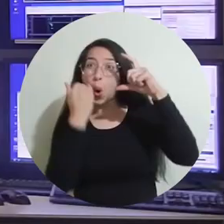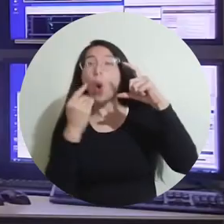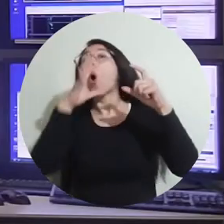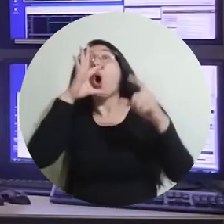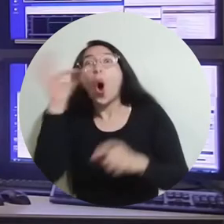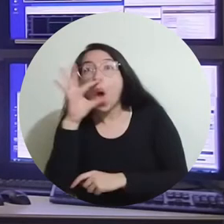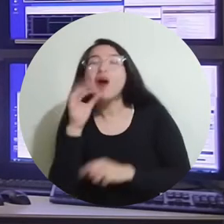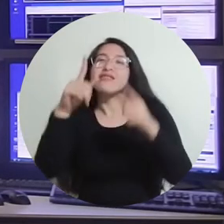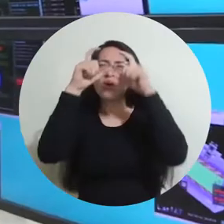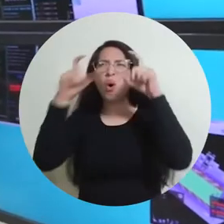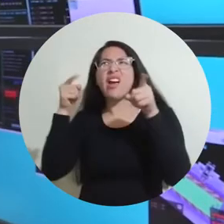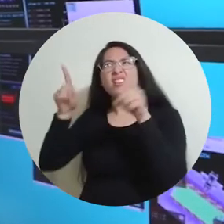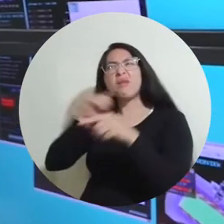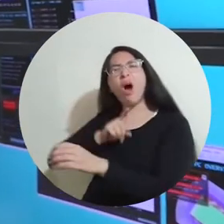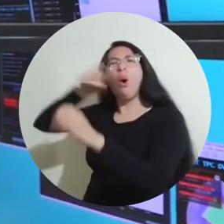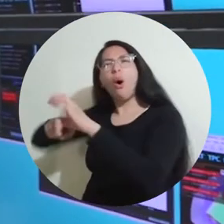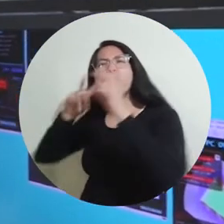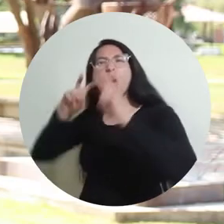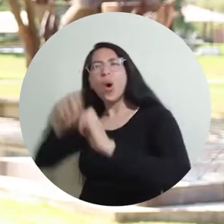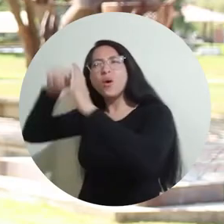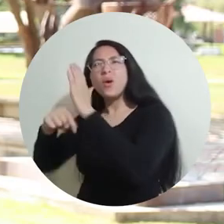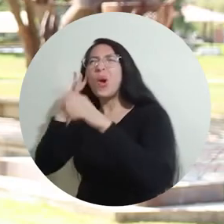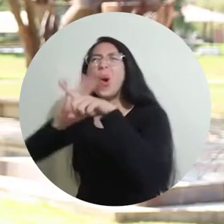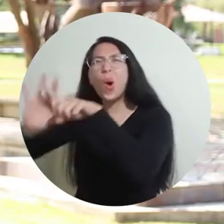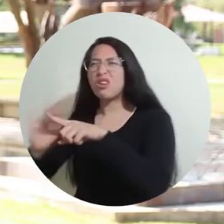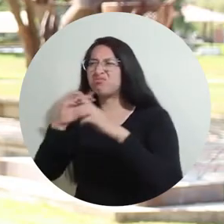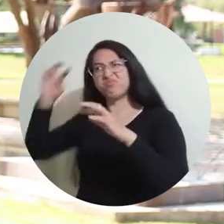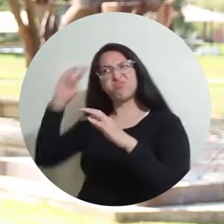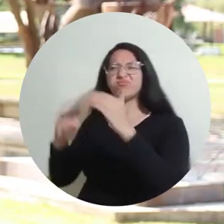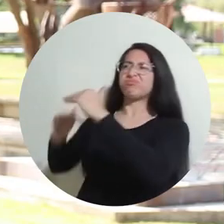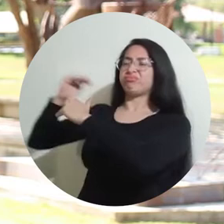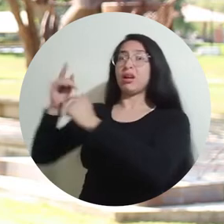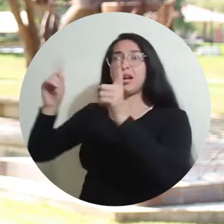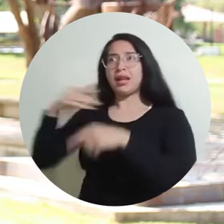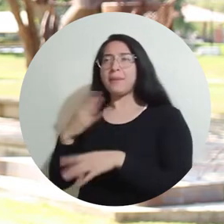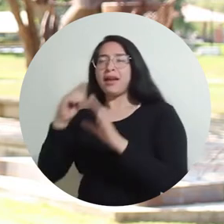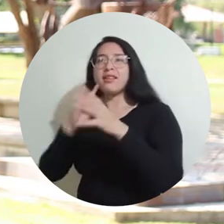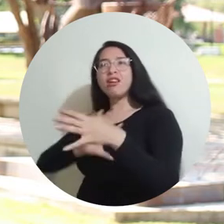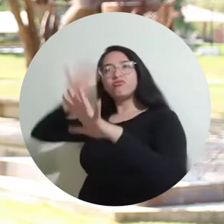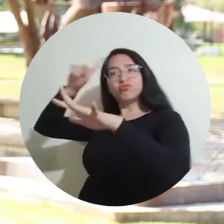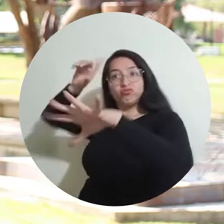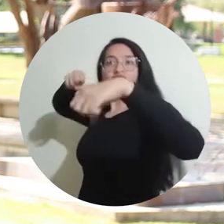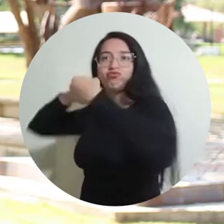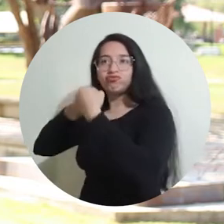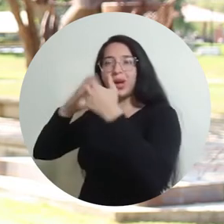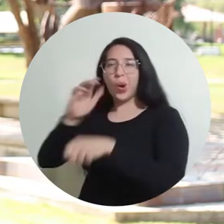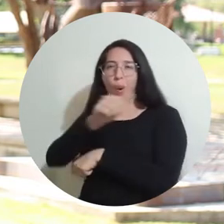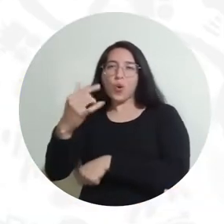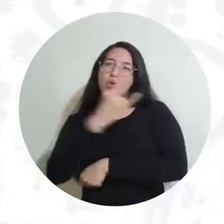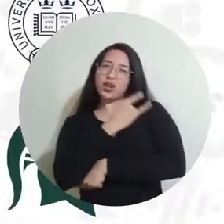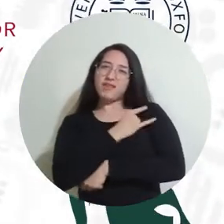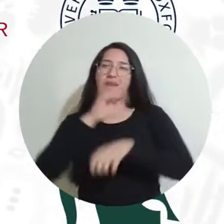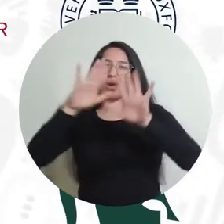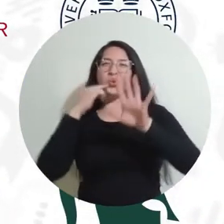DUNE, compartiendo con universidades reconocidas mundialmente. Nos permite colaborar con universidades del tipo de Harvard, del Imperial College